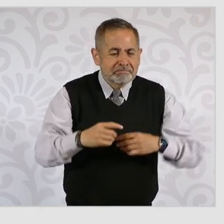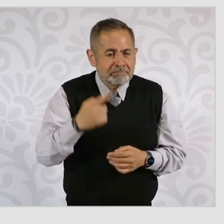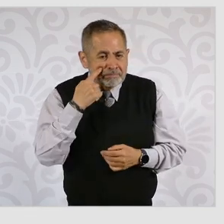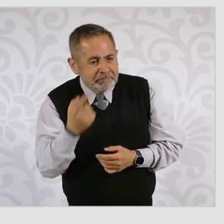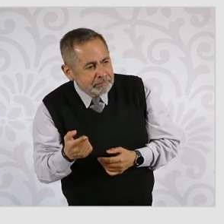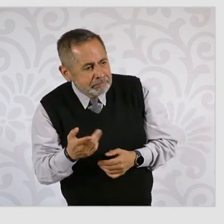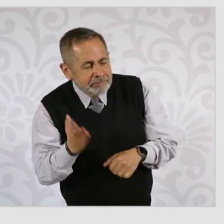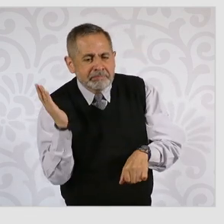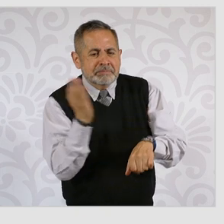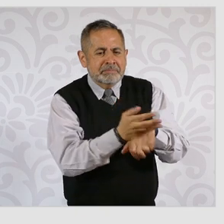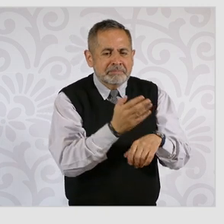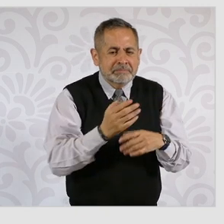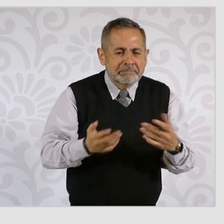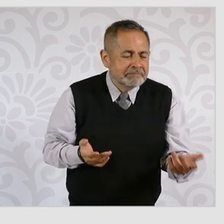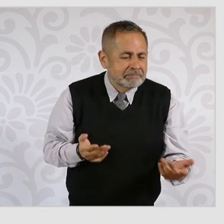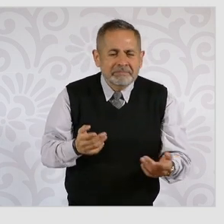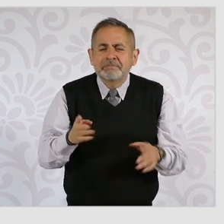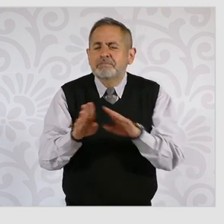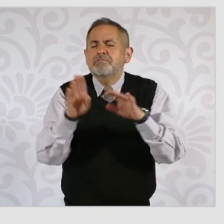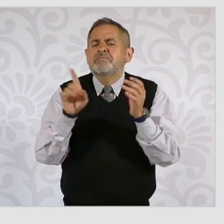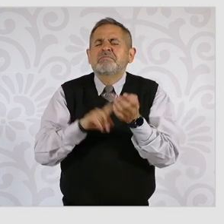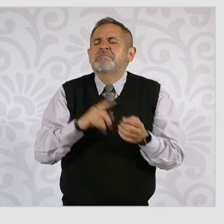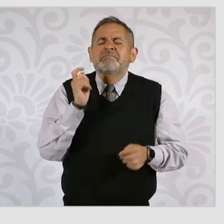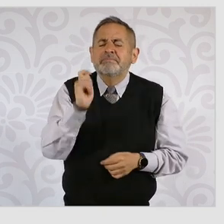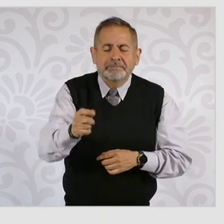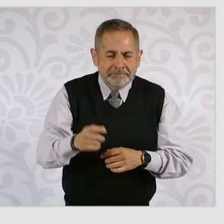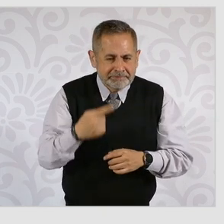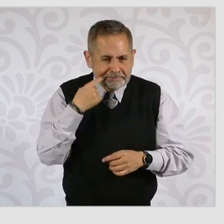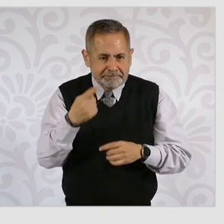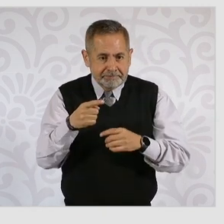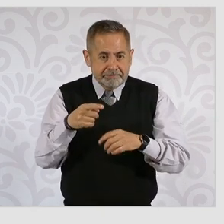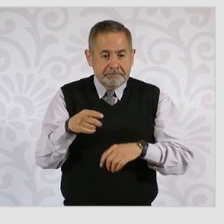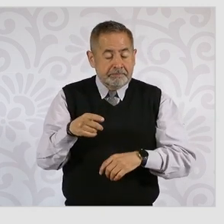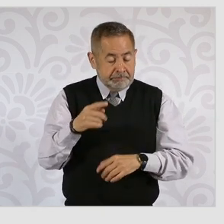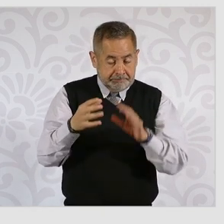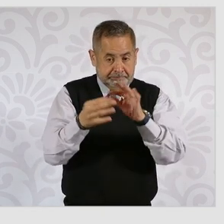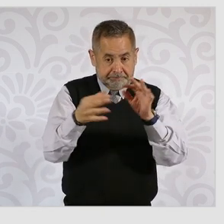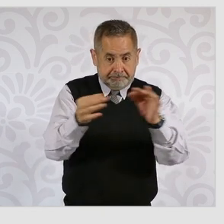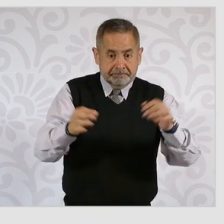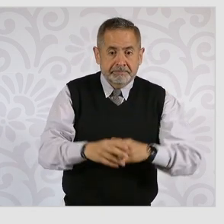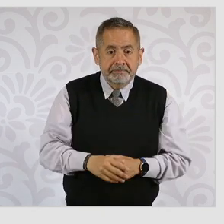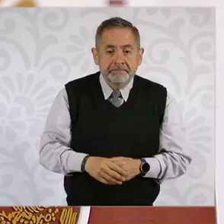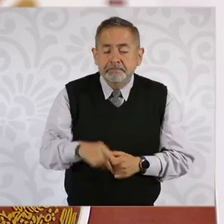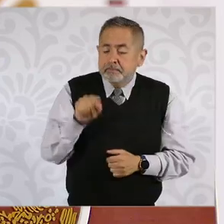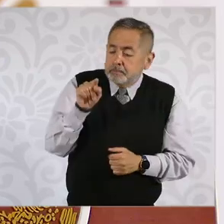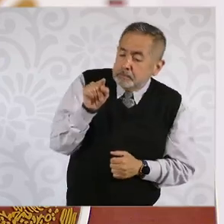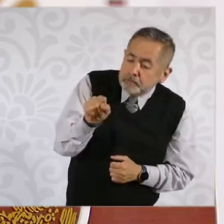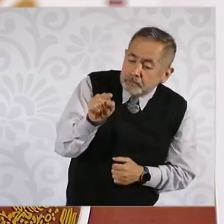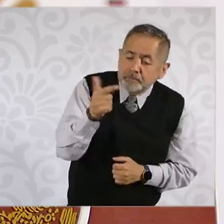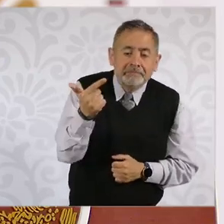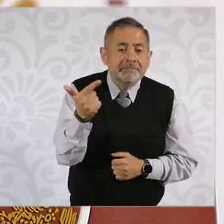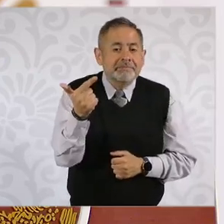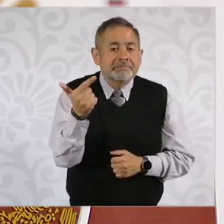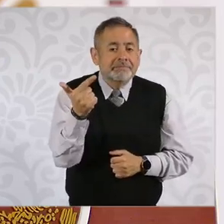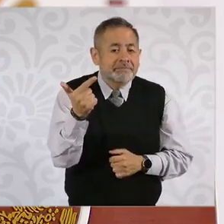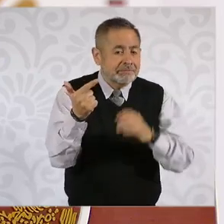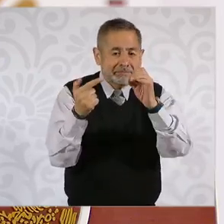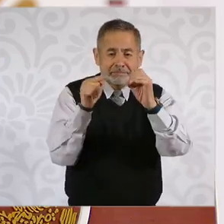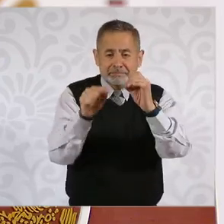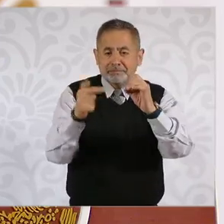el tipo de sanciones. El punto 7, punto 7 por ciento del total,